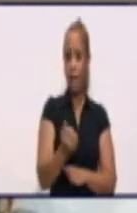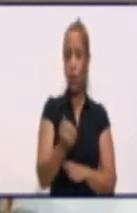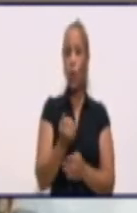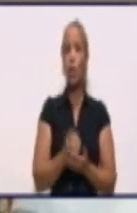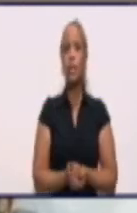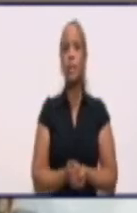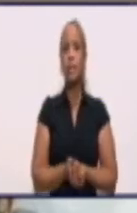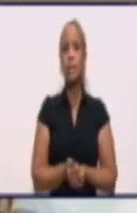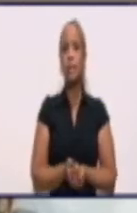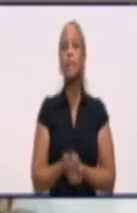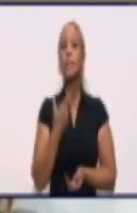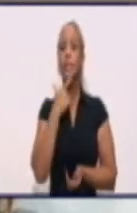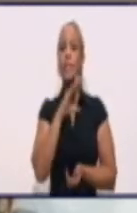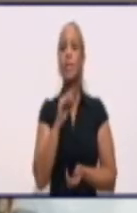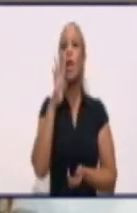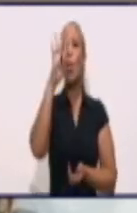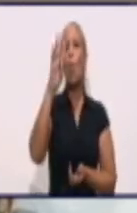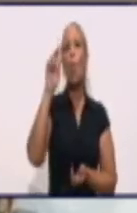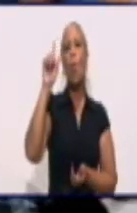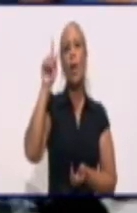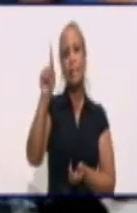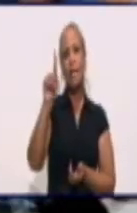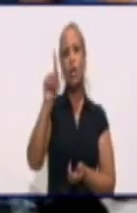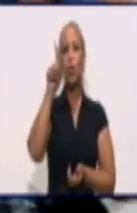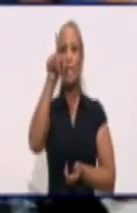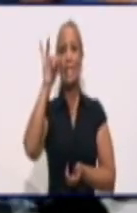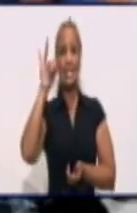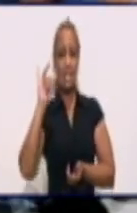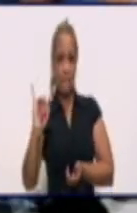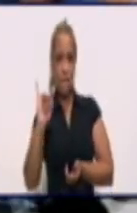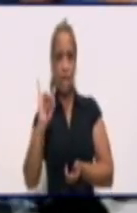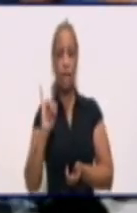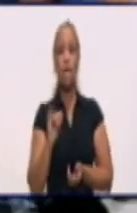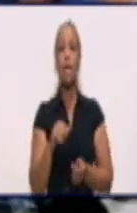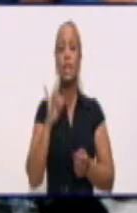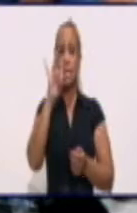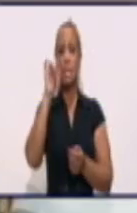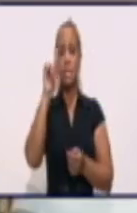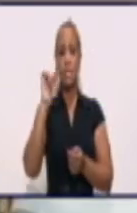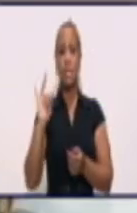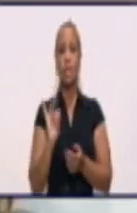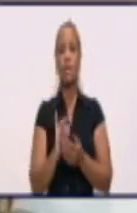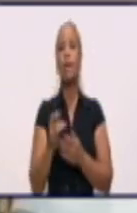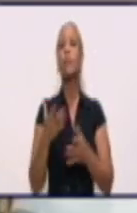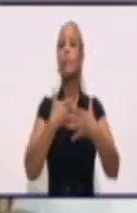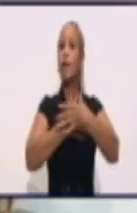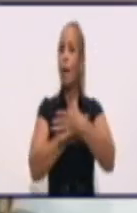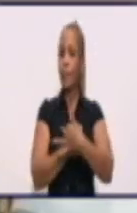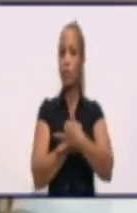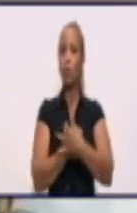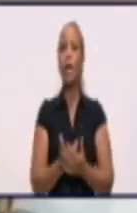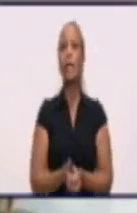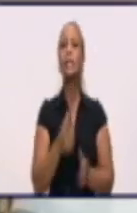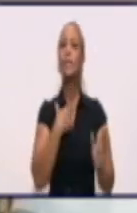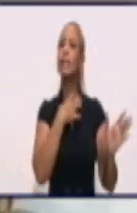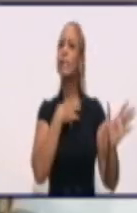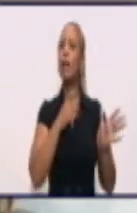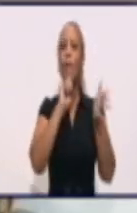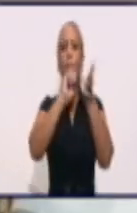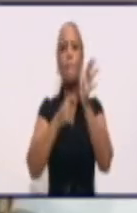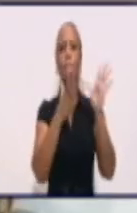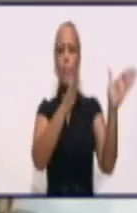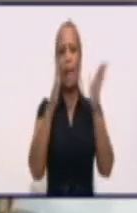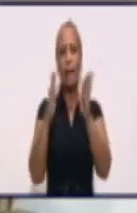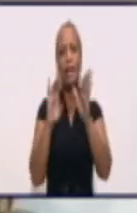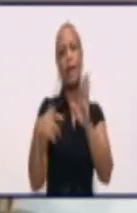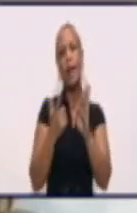bueno, este era el 41-17, que es Campechuela, y van a decir que estaban en plan. ¿Qué sucede? En este bloque había un circuito que estaba en plan, que era el de Niquero.